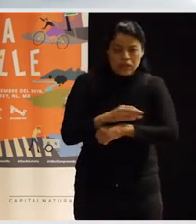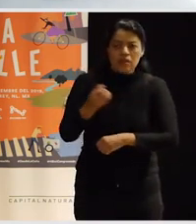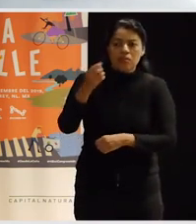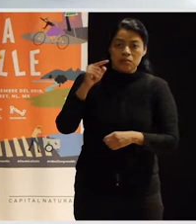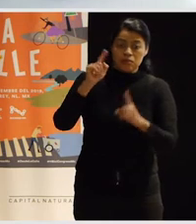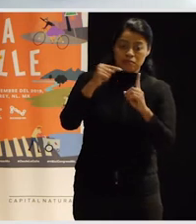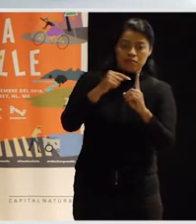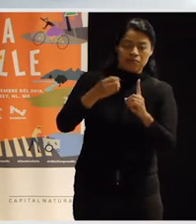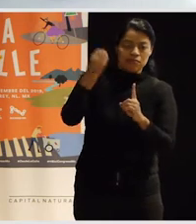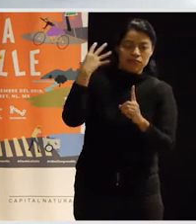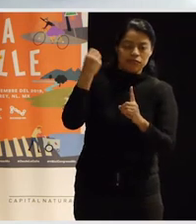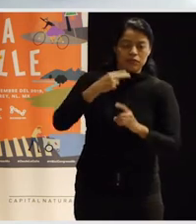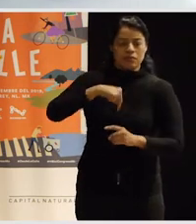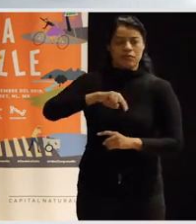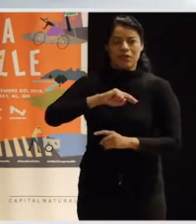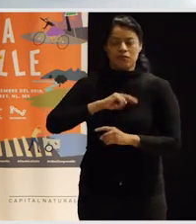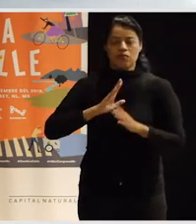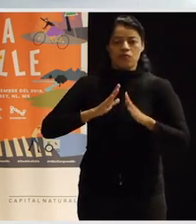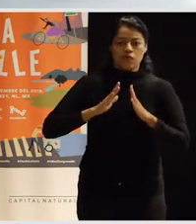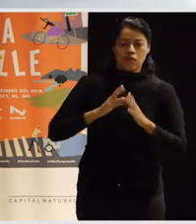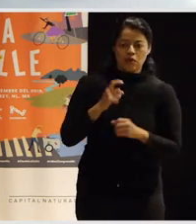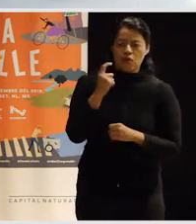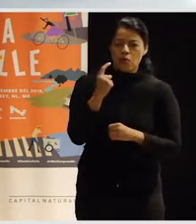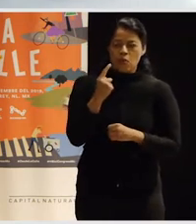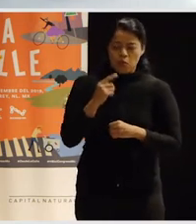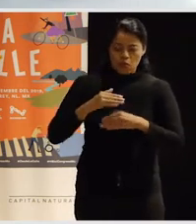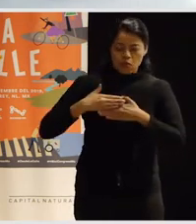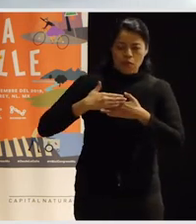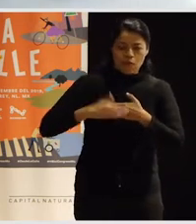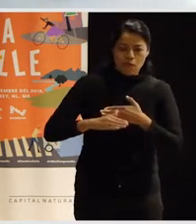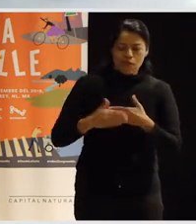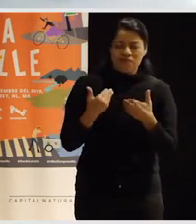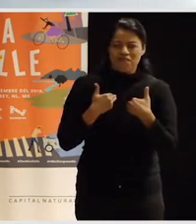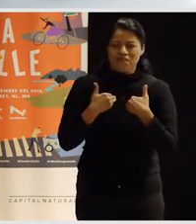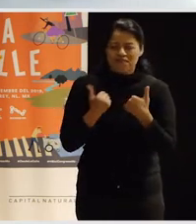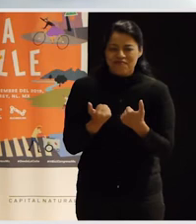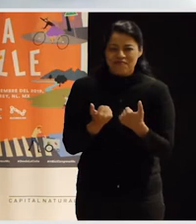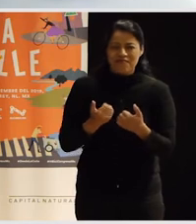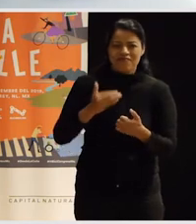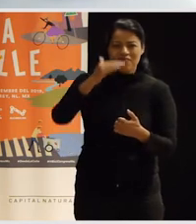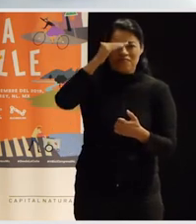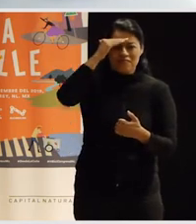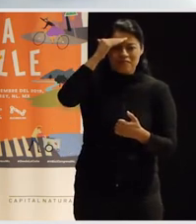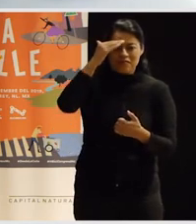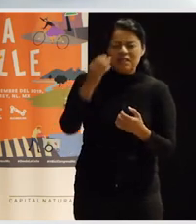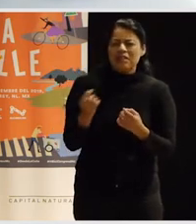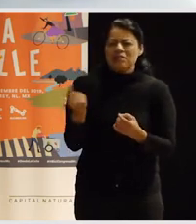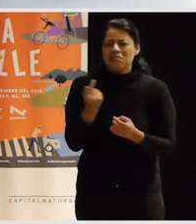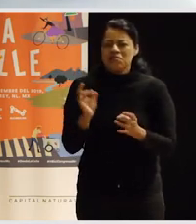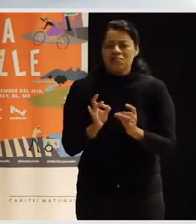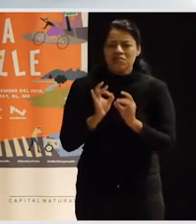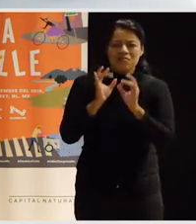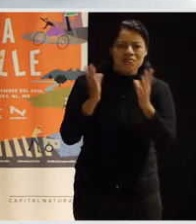En este sentido, para nosotras fue como un primer paso de tomar conciencia, de empezar a intentar entender qué es lo que estaba pasando